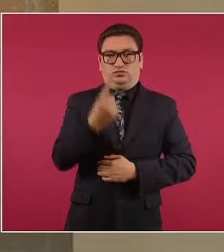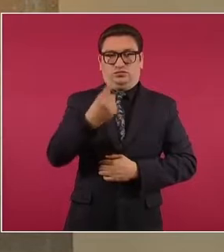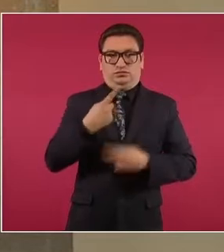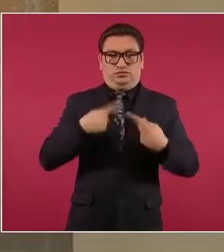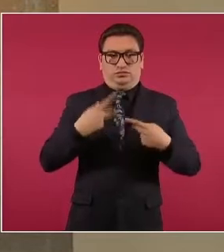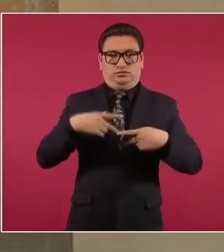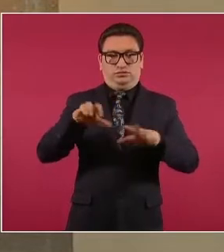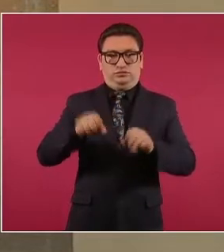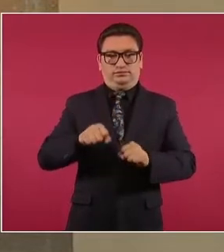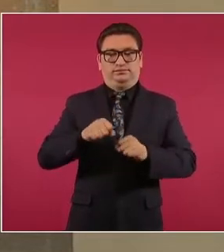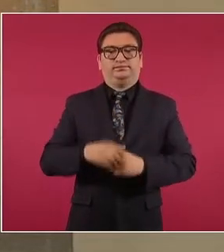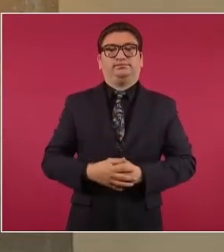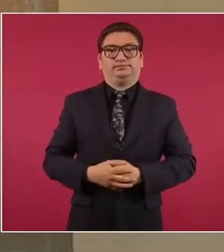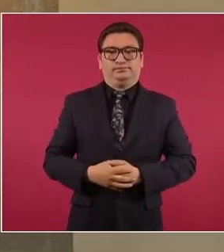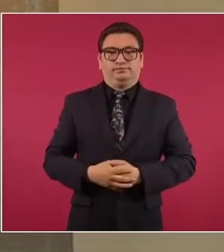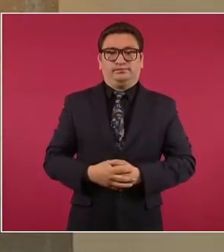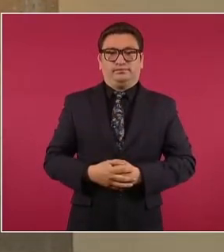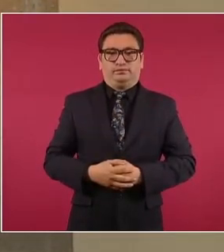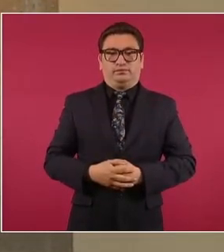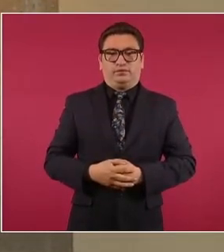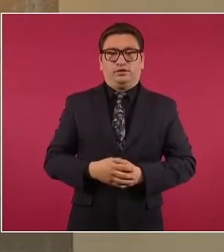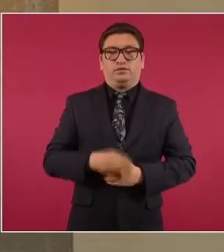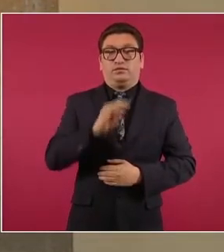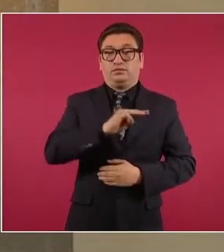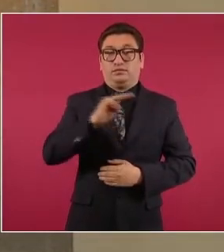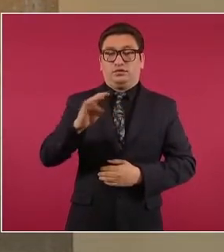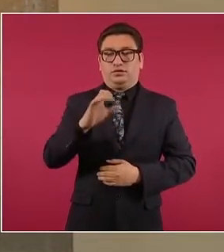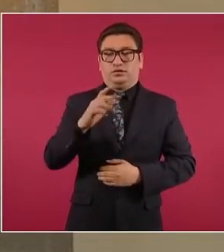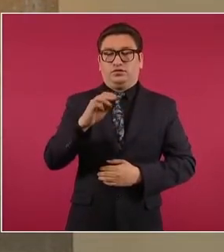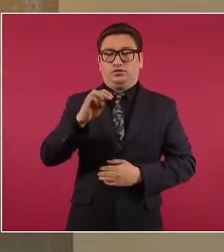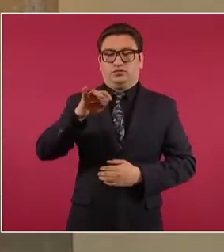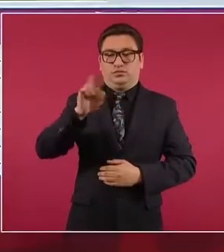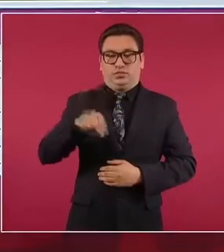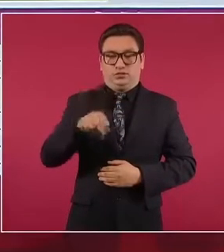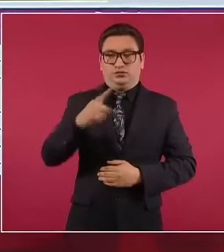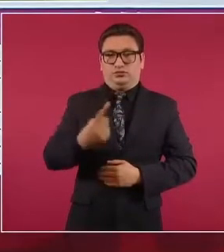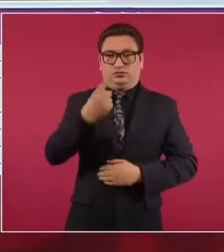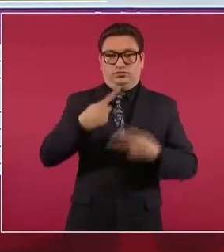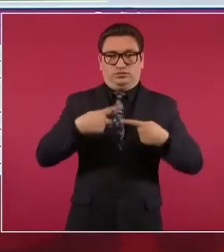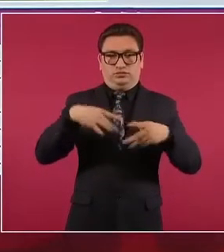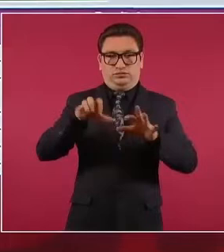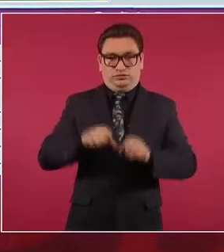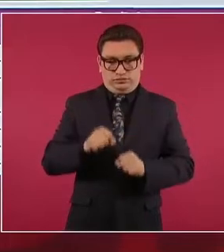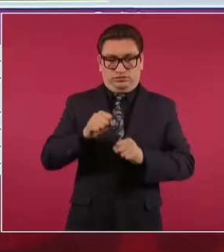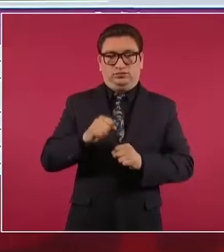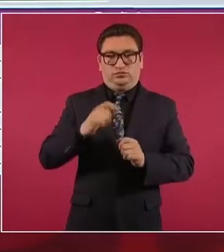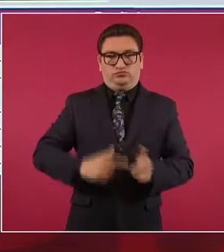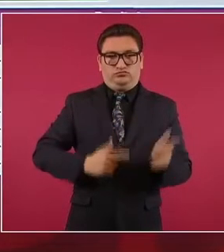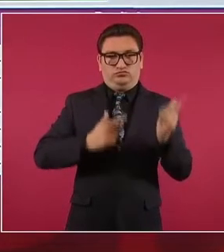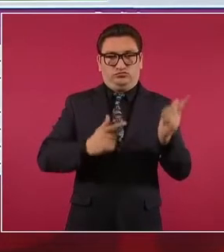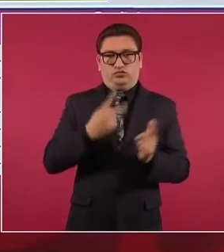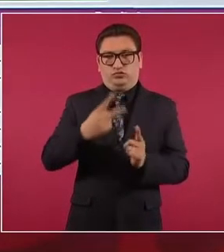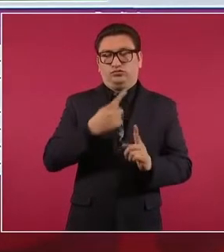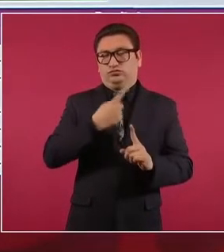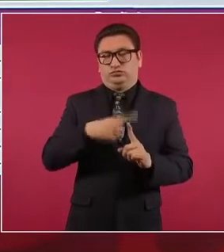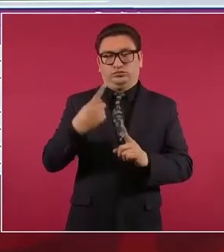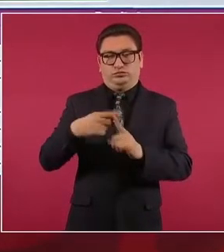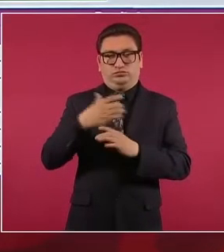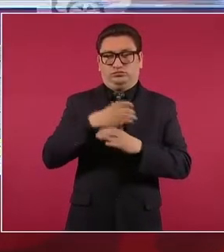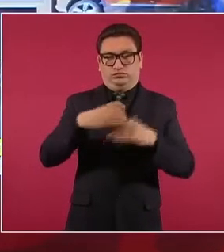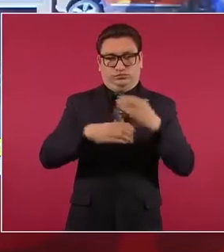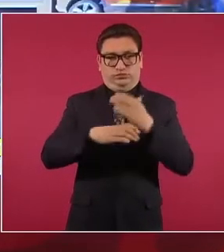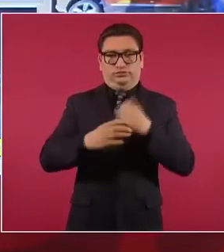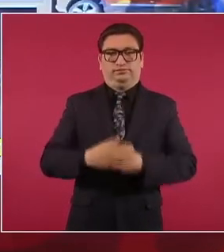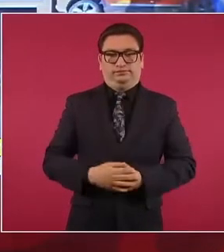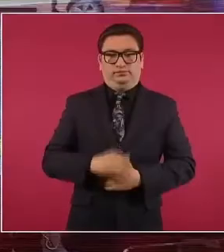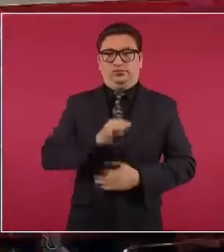detenida. En Cualcomán, Michoacán, una persona detenida con dos armas largas, entre otros elementos.